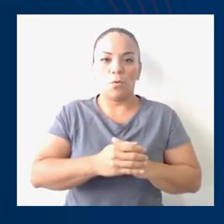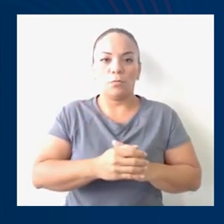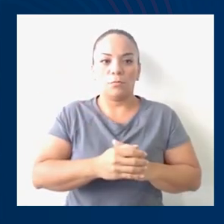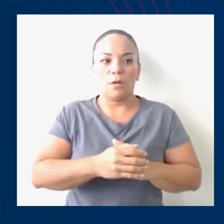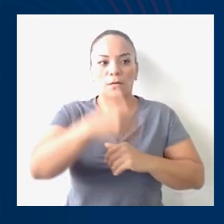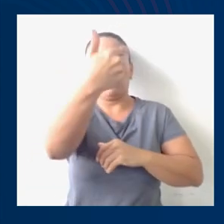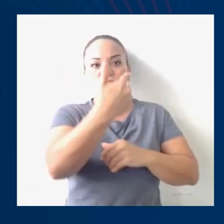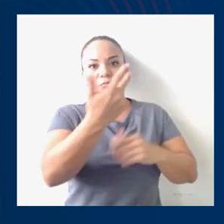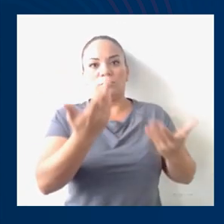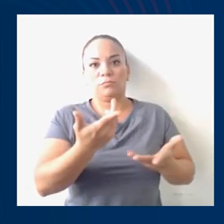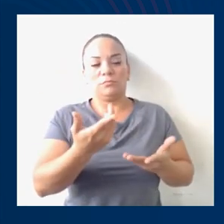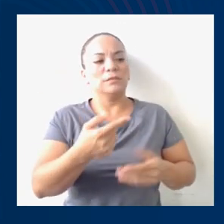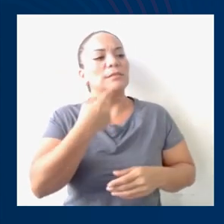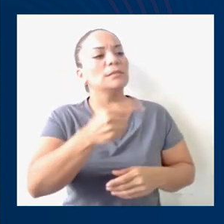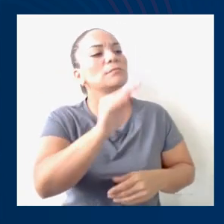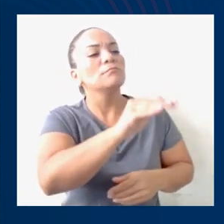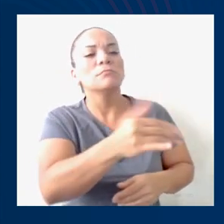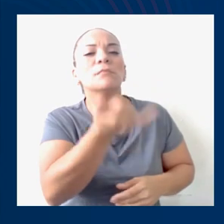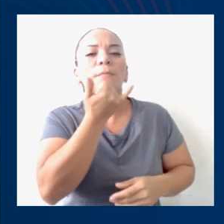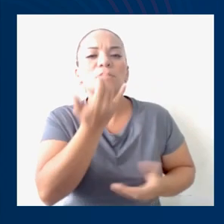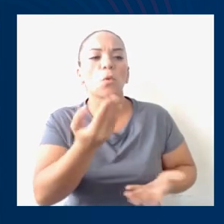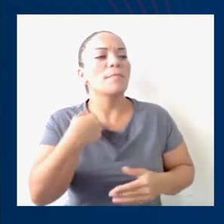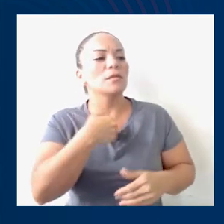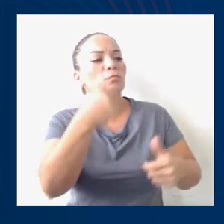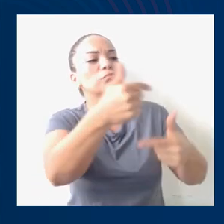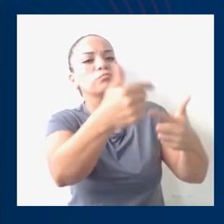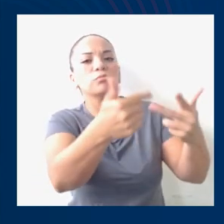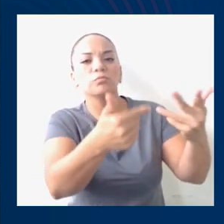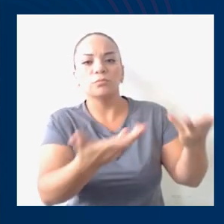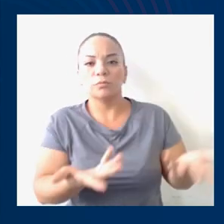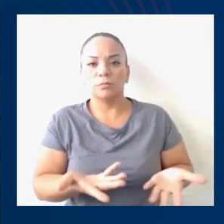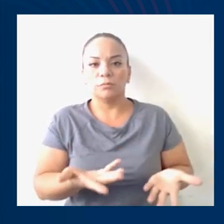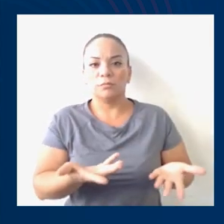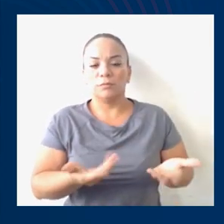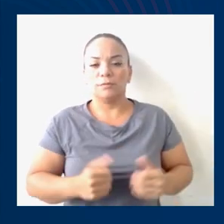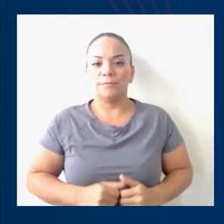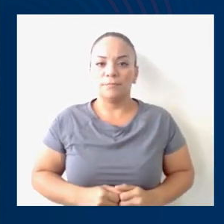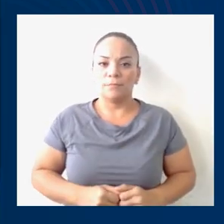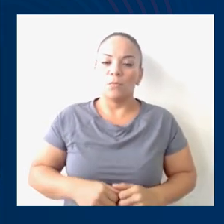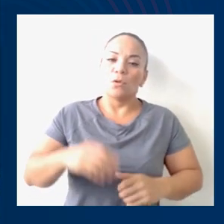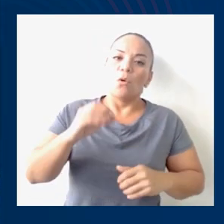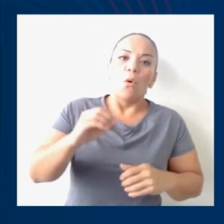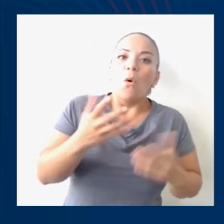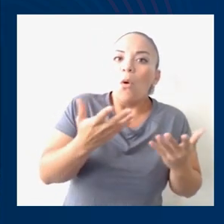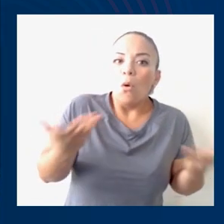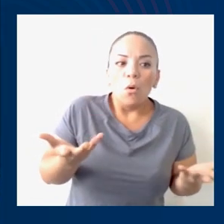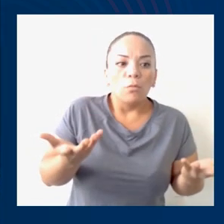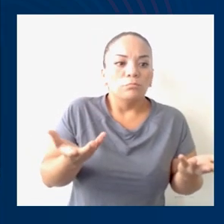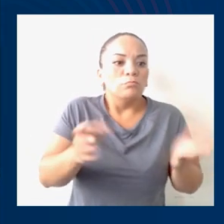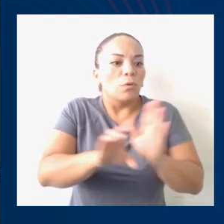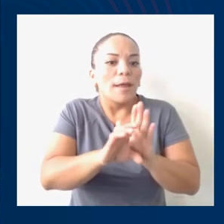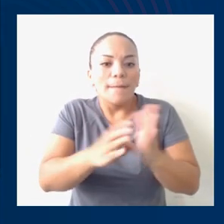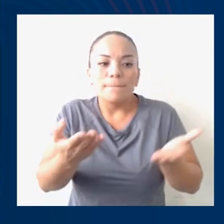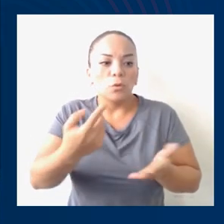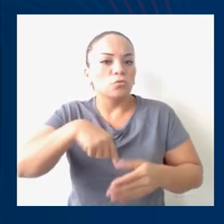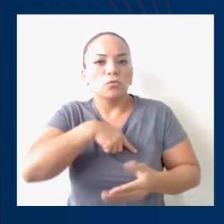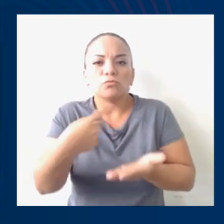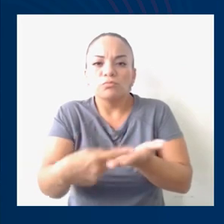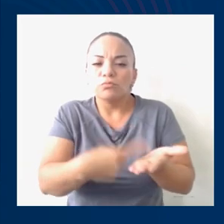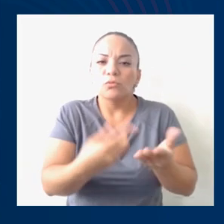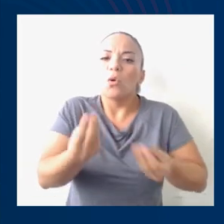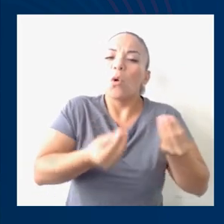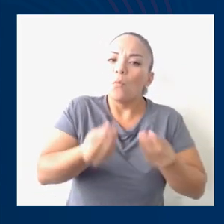¿Qué pasó con esto, ministro? ¿Por qué se venció el plazo? O cuando estamos conversando, ¿cómo